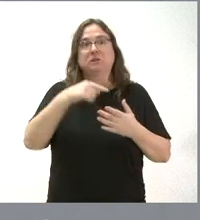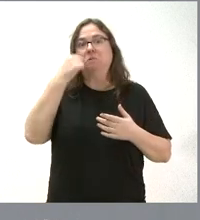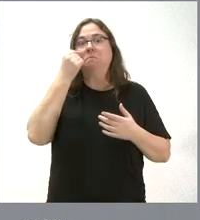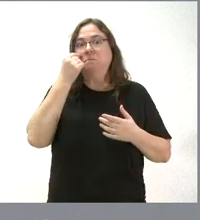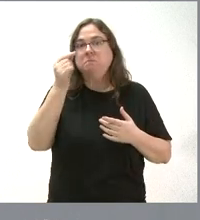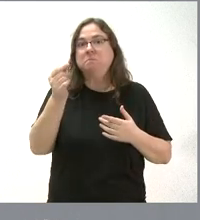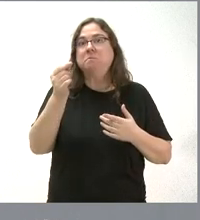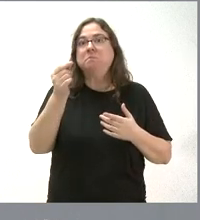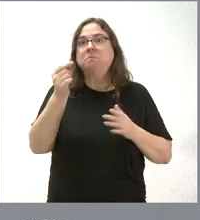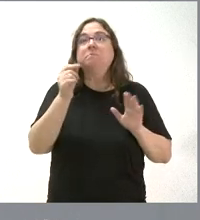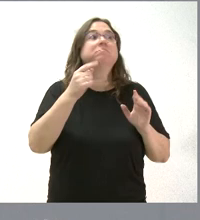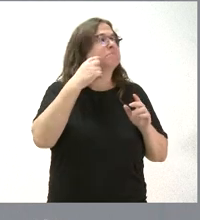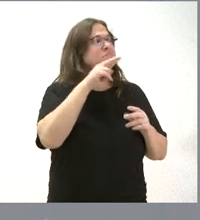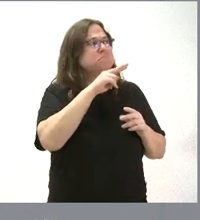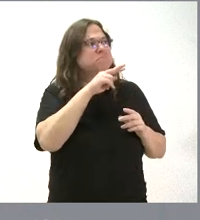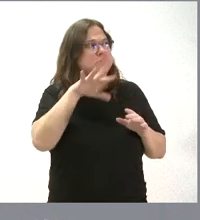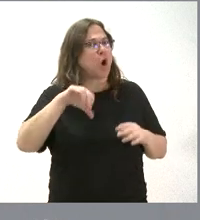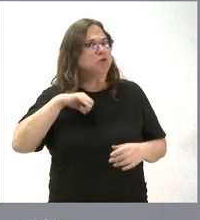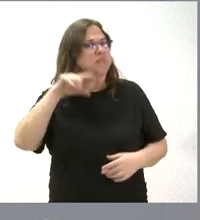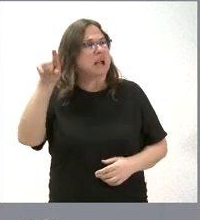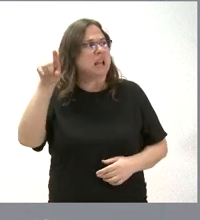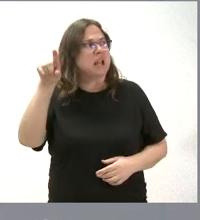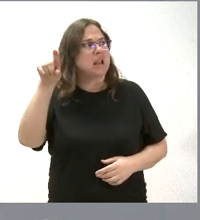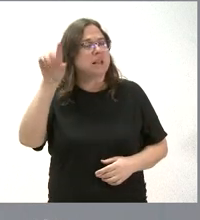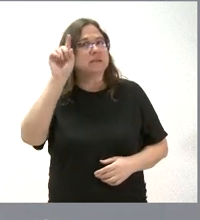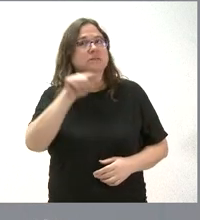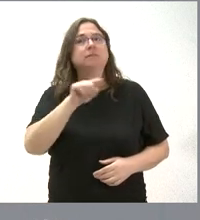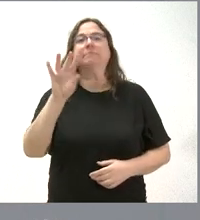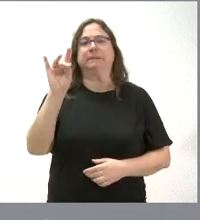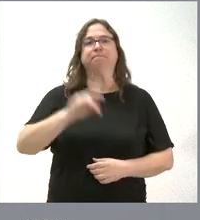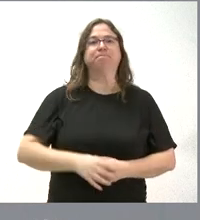creo que está en el hospital, ¿no? Sí,